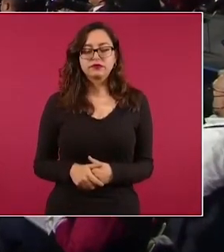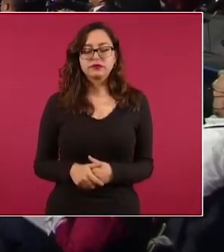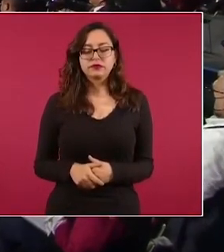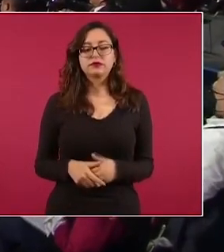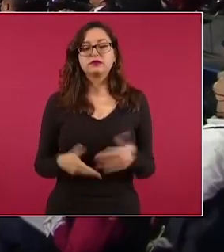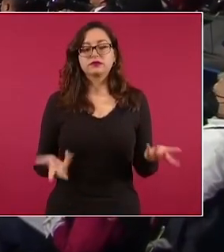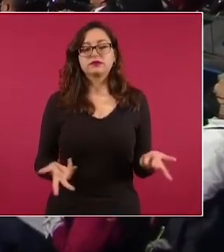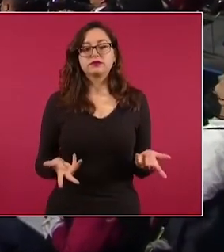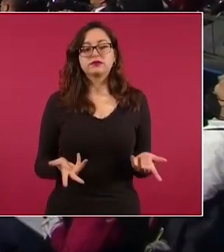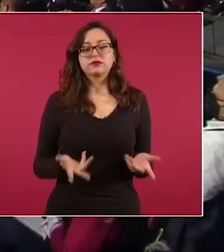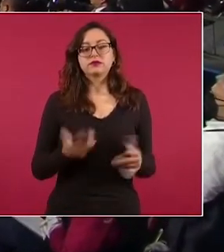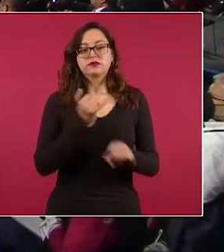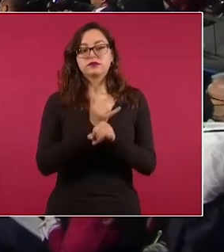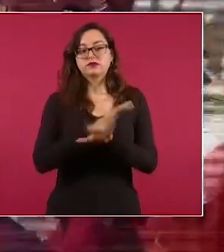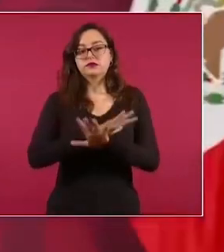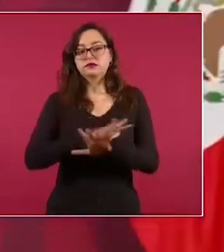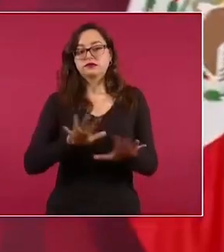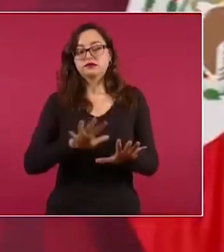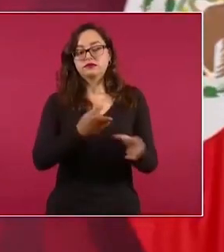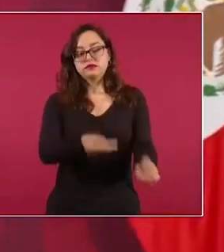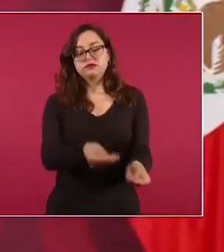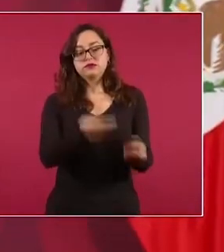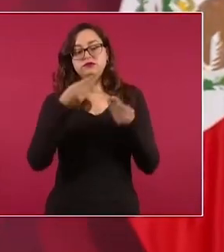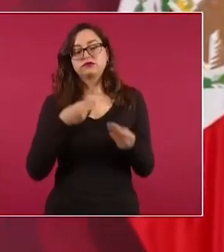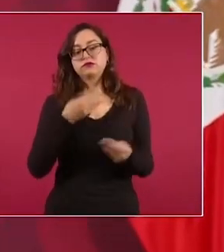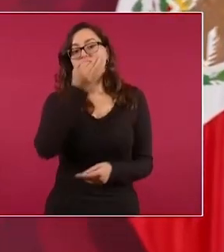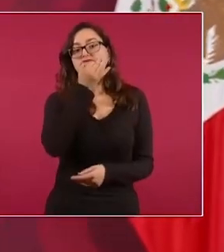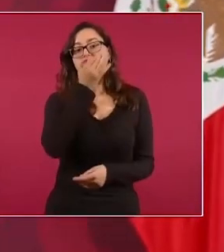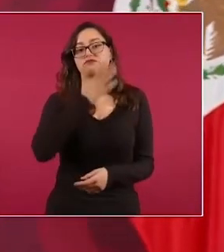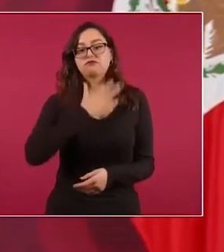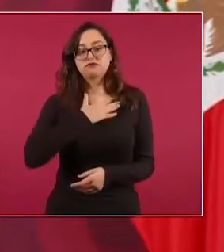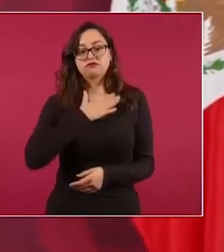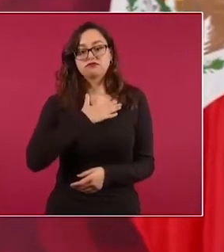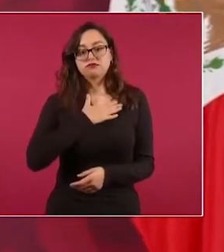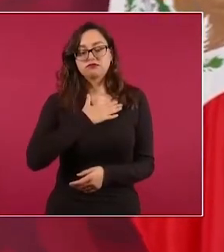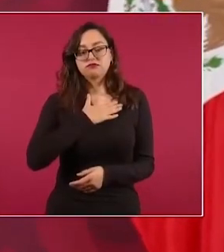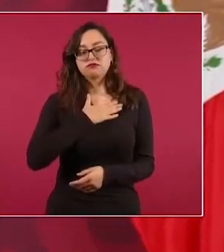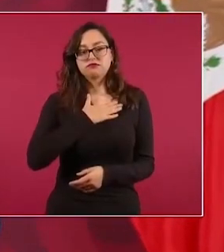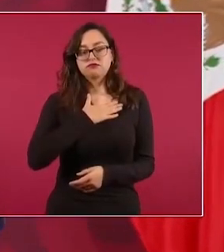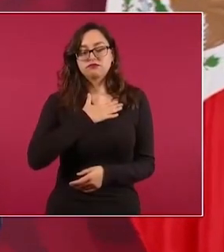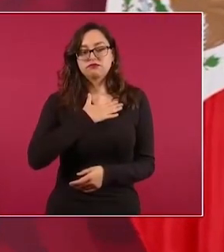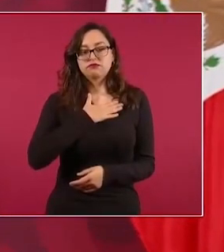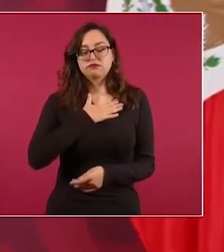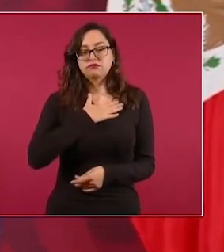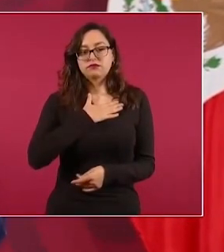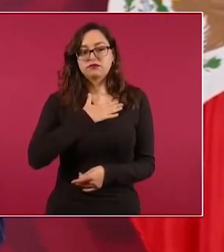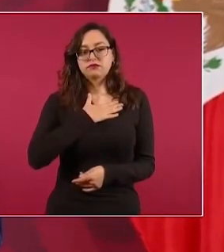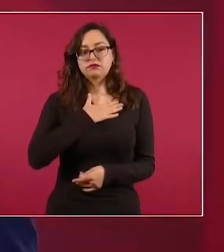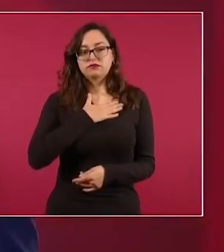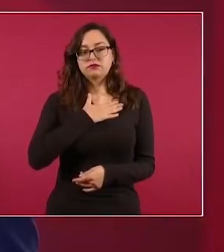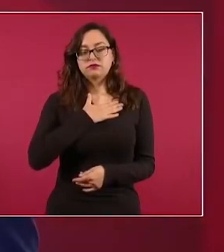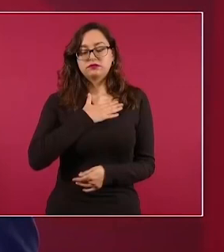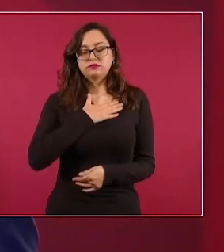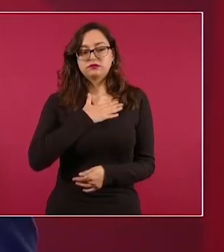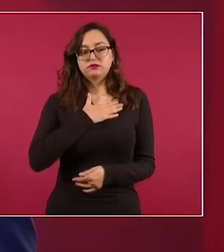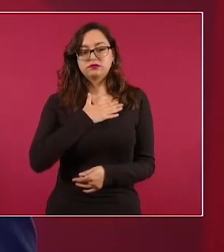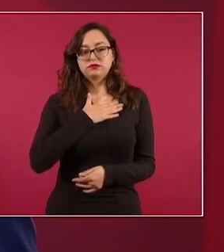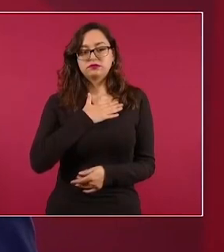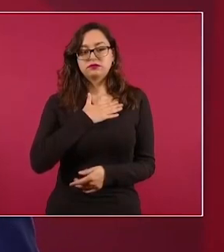el informe preliminar querían secuestrar